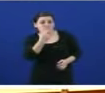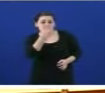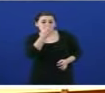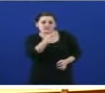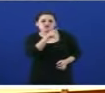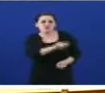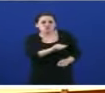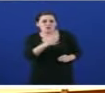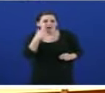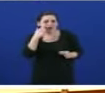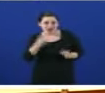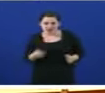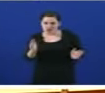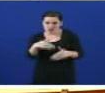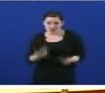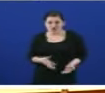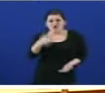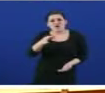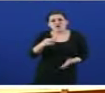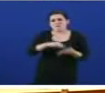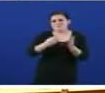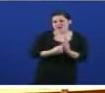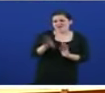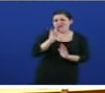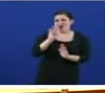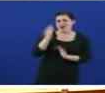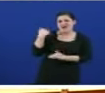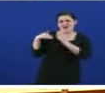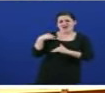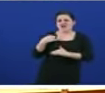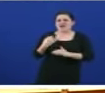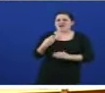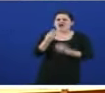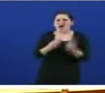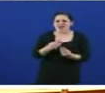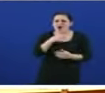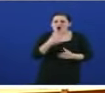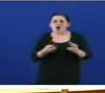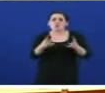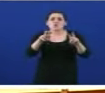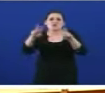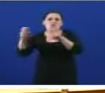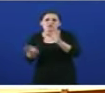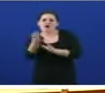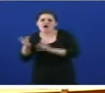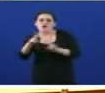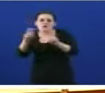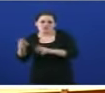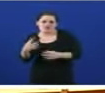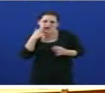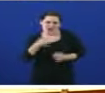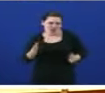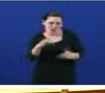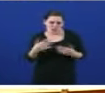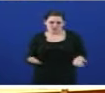cumprir o que deixou pendente no canto de fuxir cara diante prometendo novos planes e novas promesas. En o ámbito do